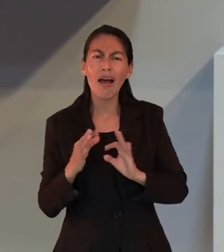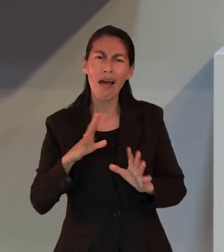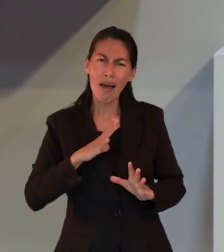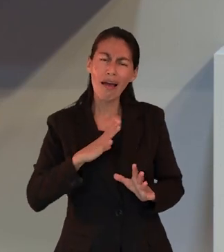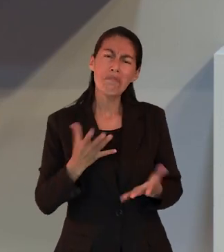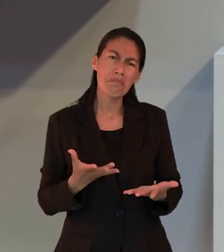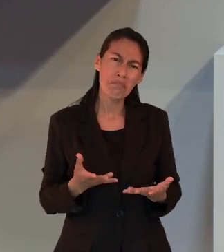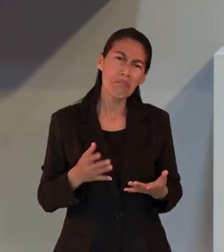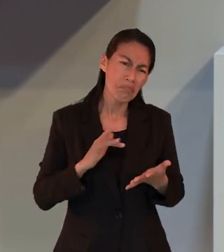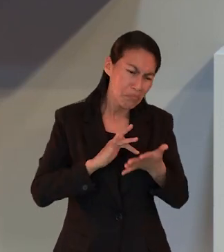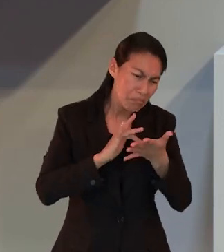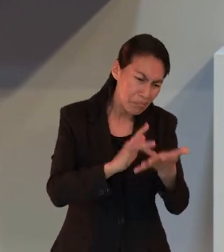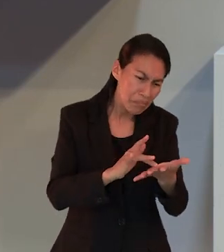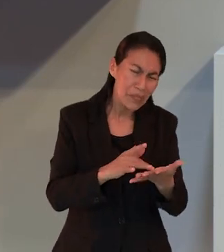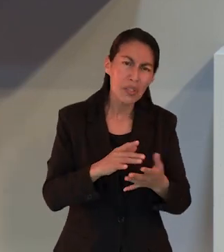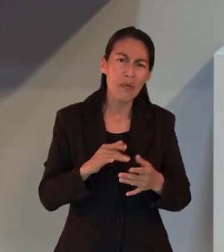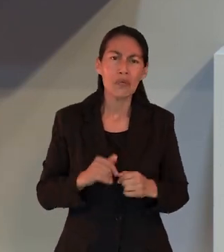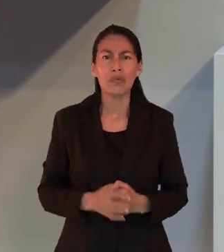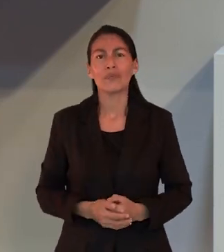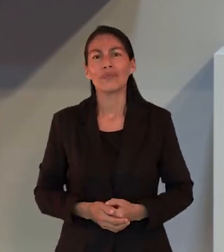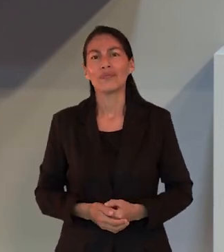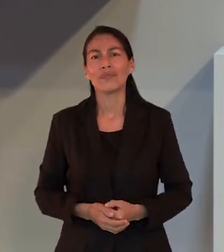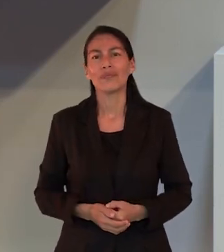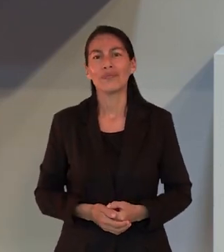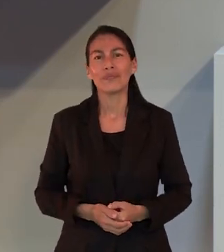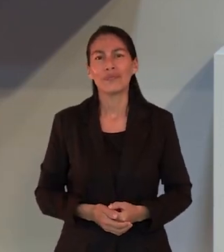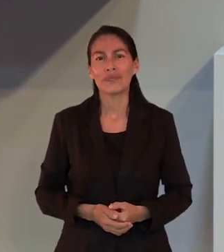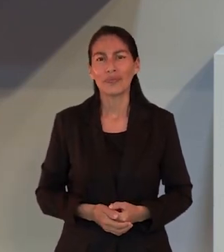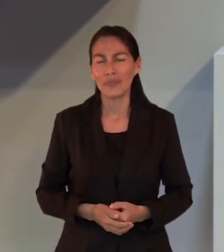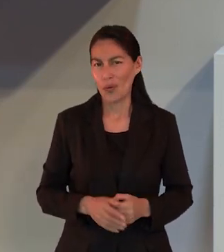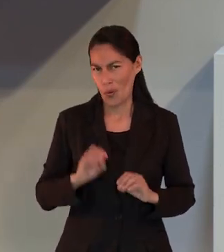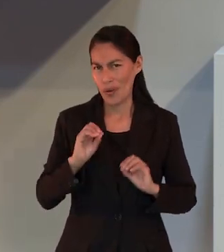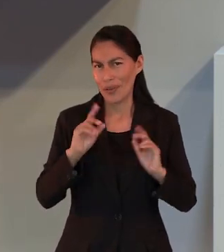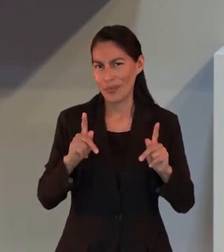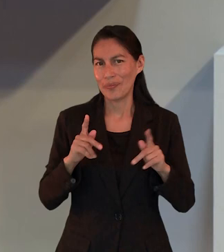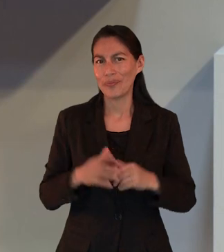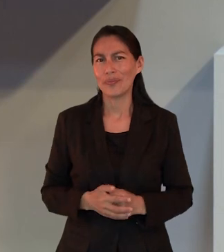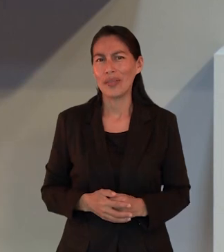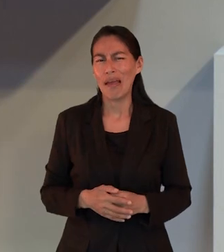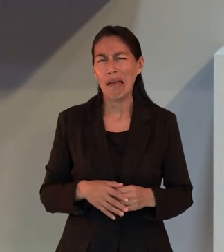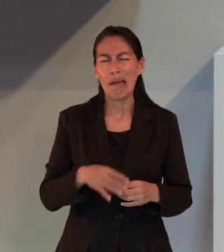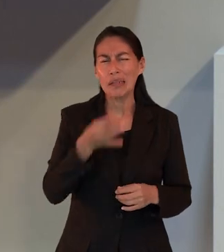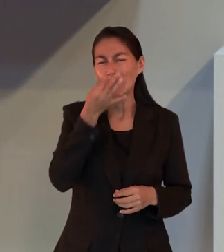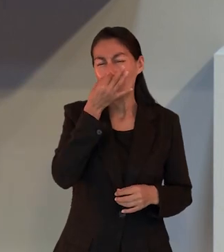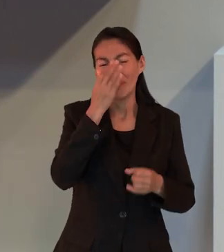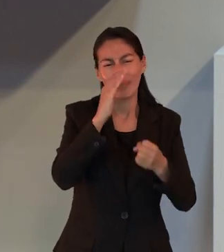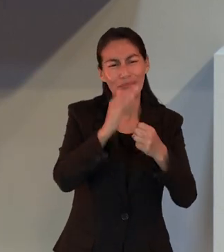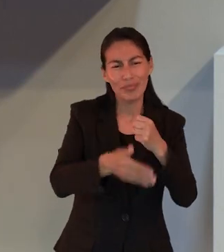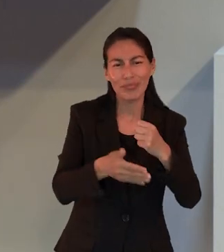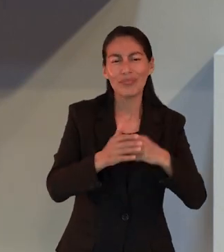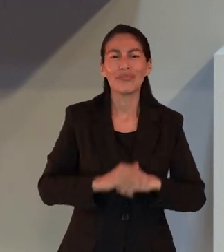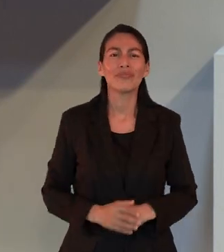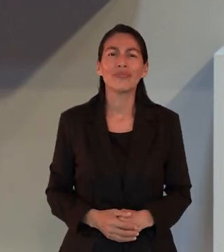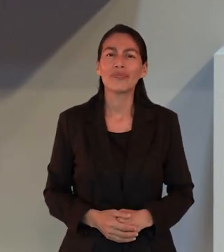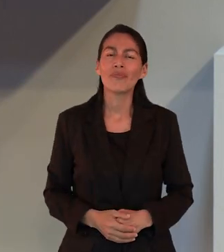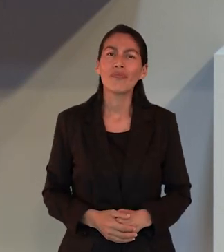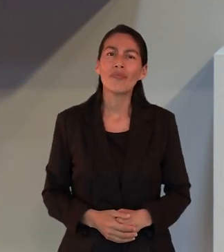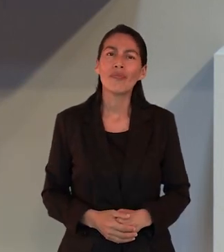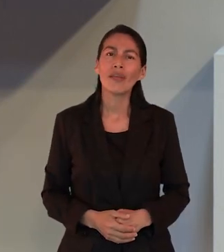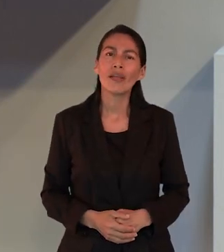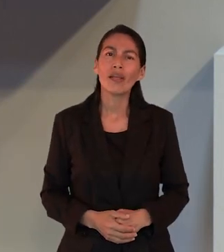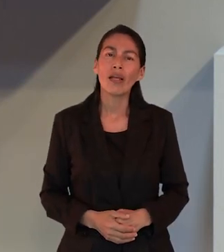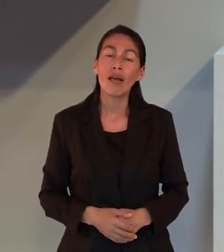área de influencia que todos tenemos. Muy bien, sigamos a la parte final de nuestra lección y